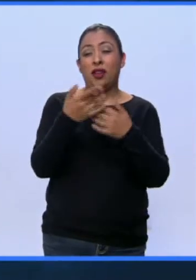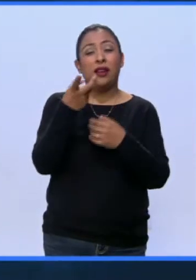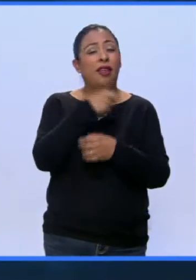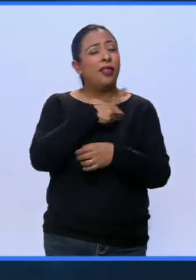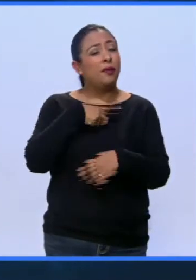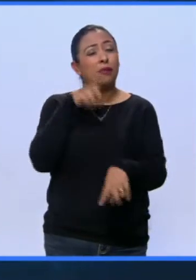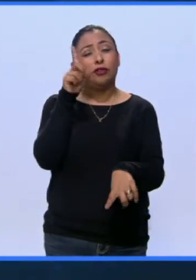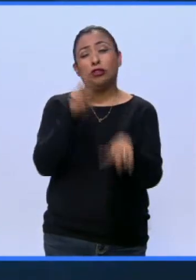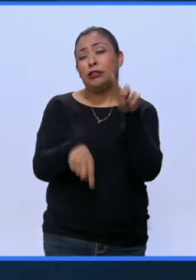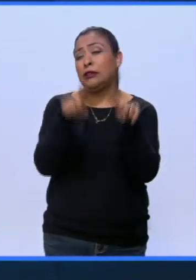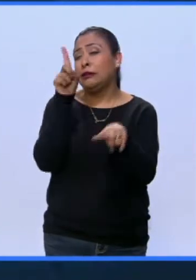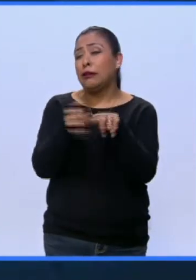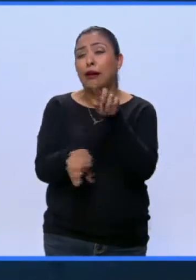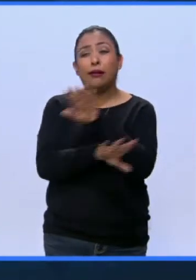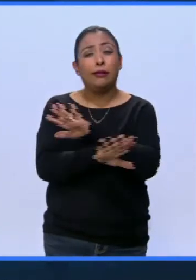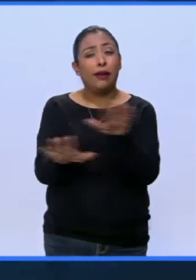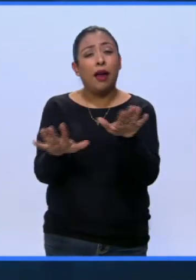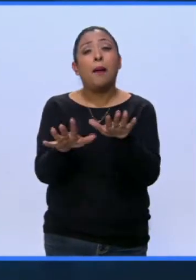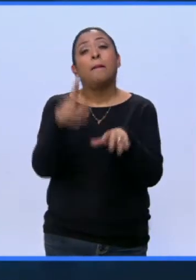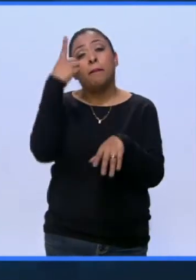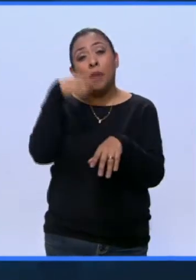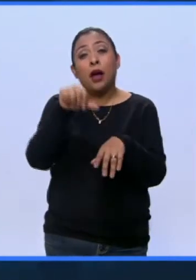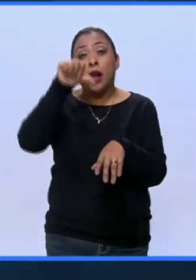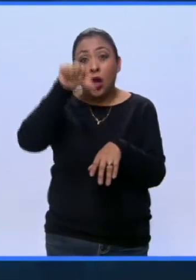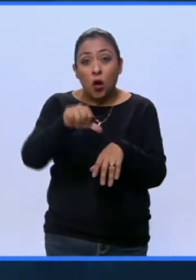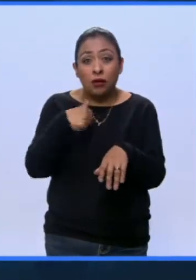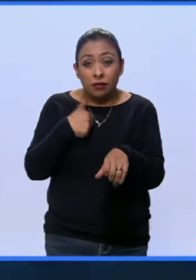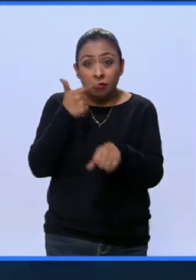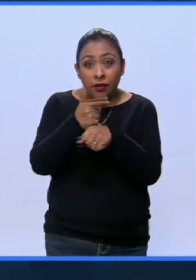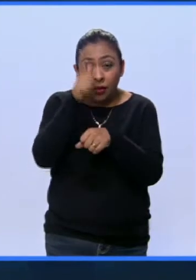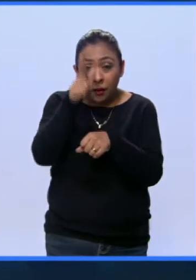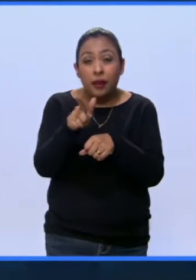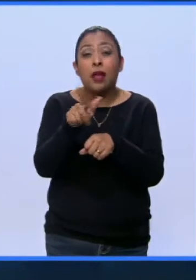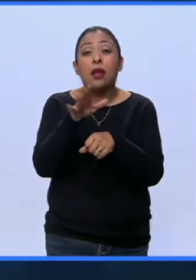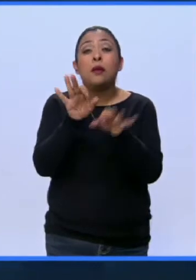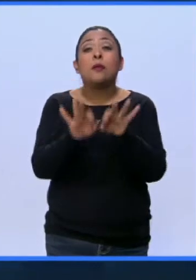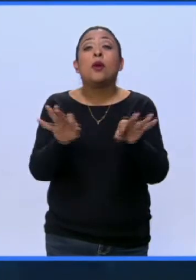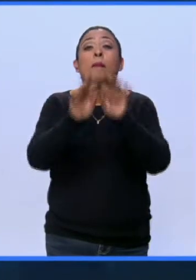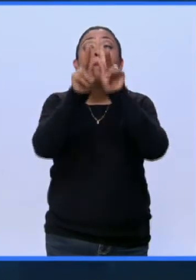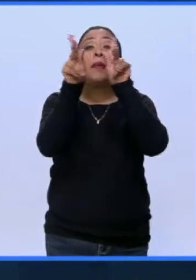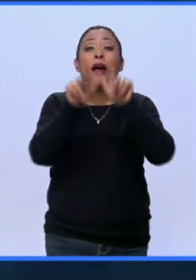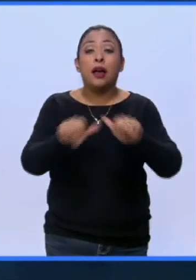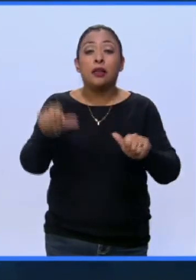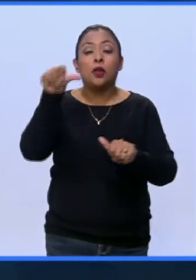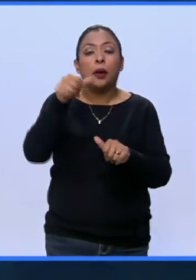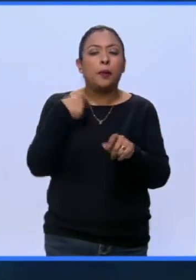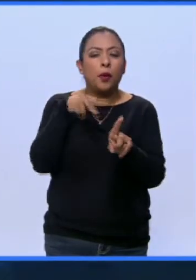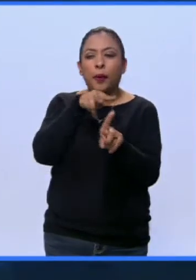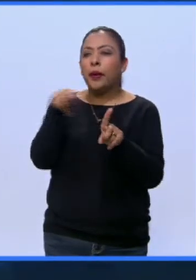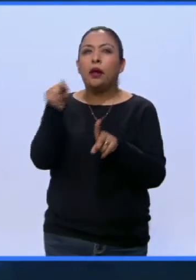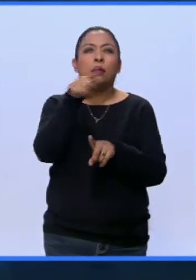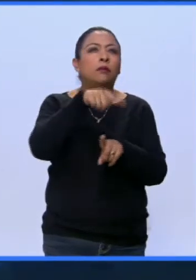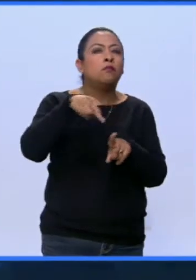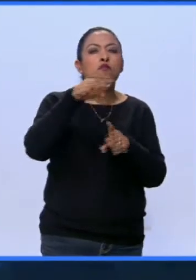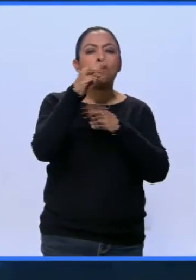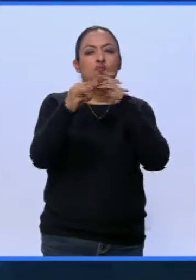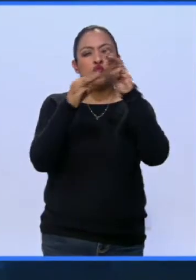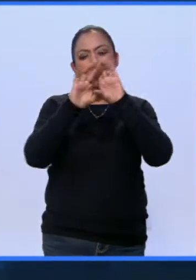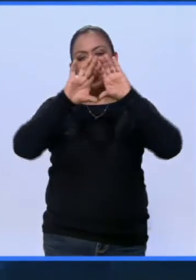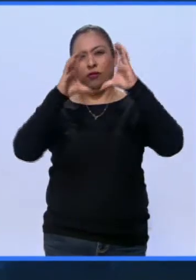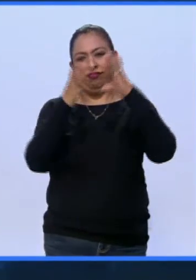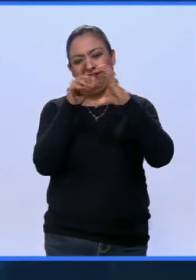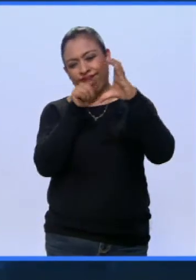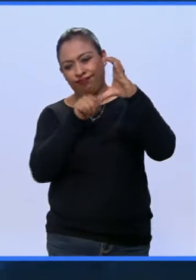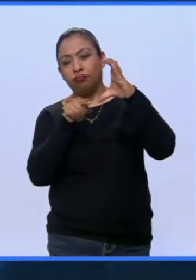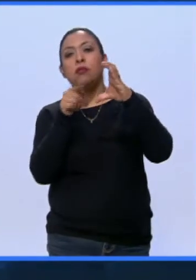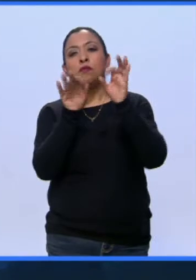con ella para encontrar la paz hoy que tanta falta nos hace al volver la mirada a cualquier latitud del mundo. Y